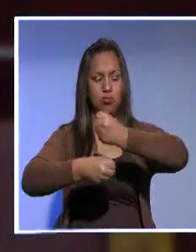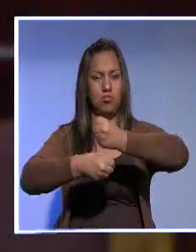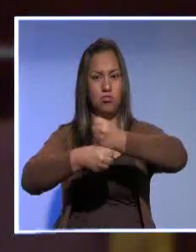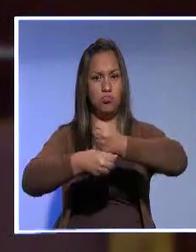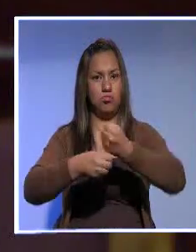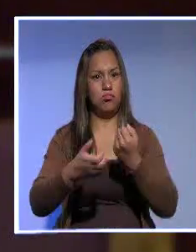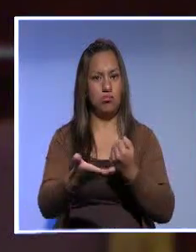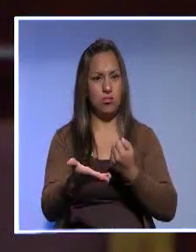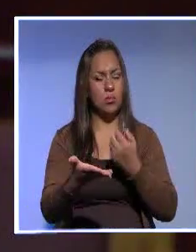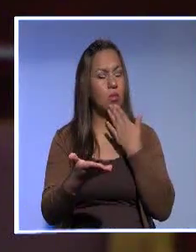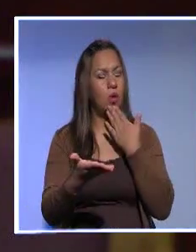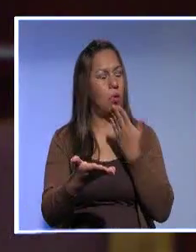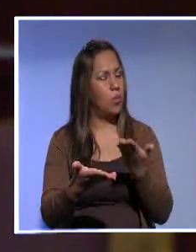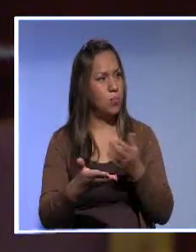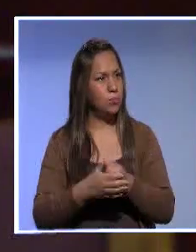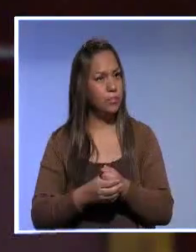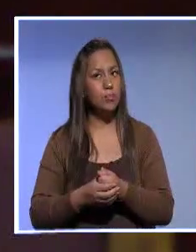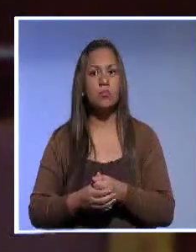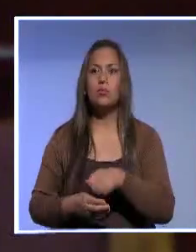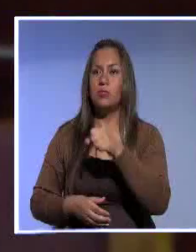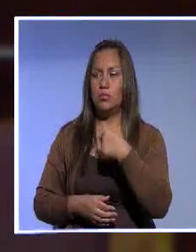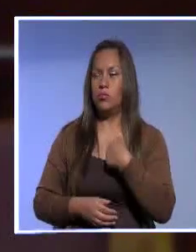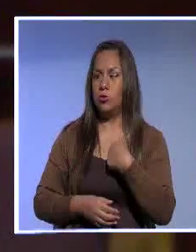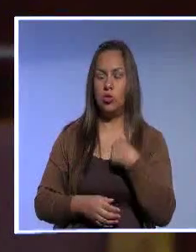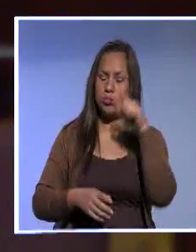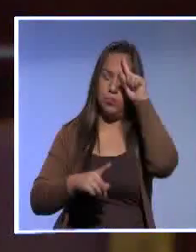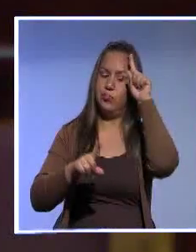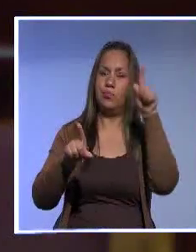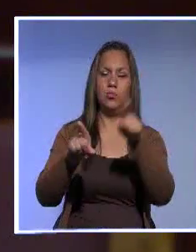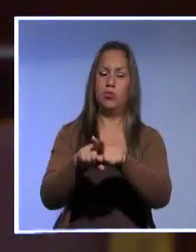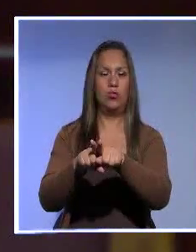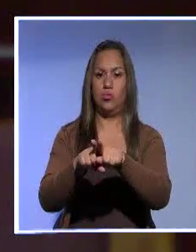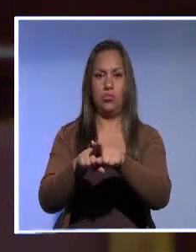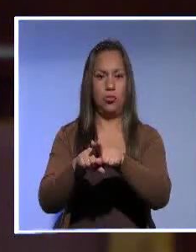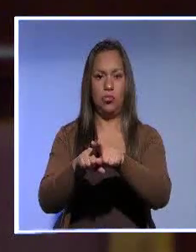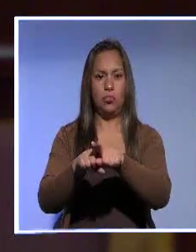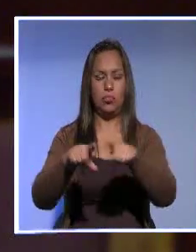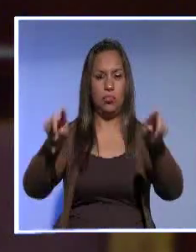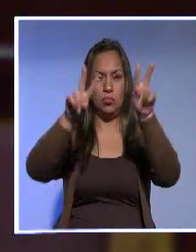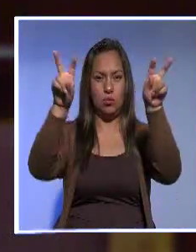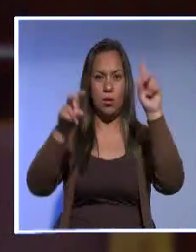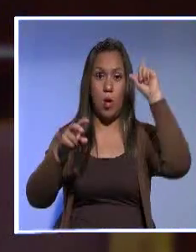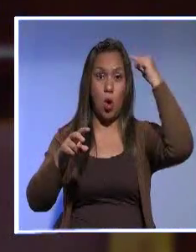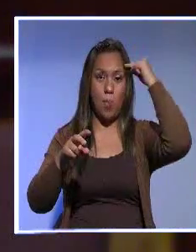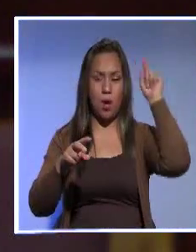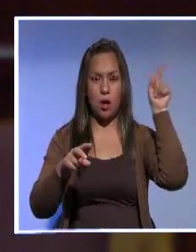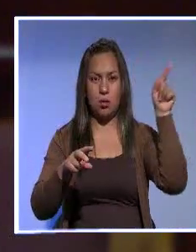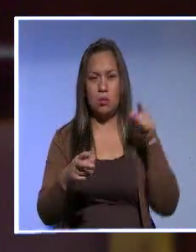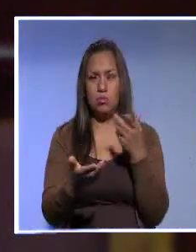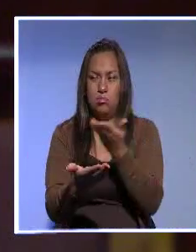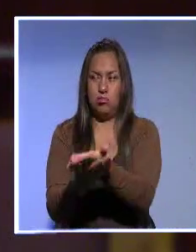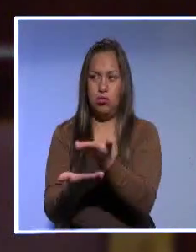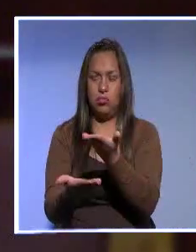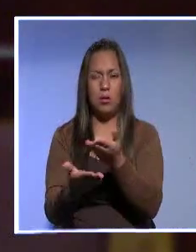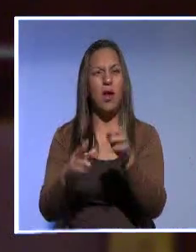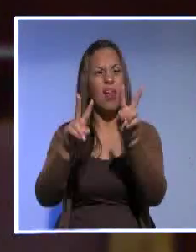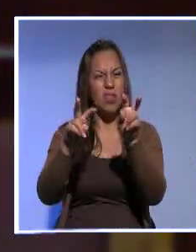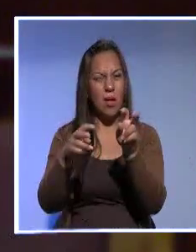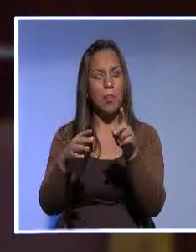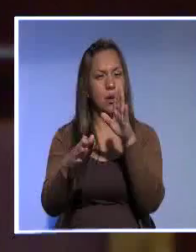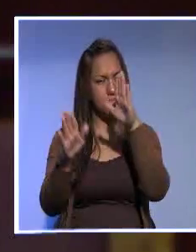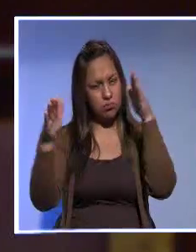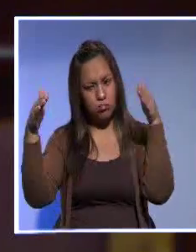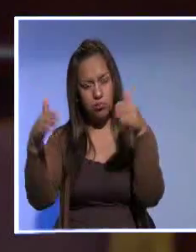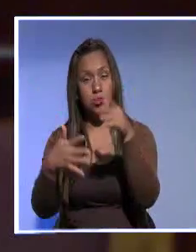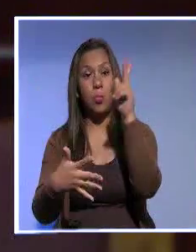es. Sí, y yo no estoy de acuerdo con la iniciativa del Ejecutivo, lo que tiene que ver con la reforma a la